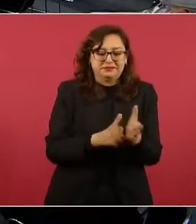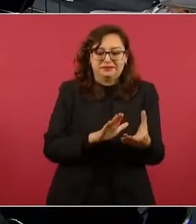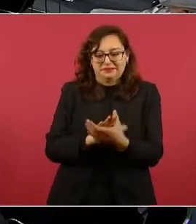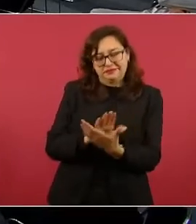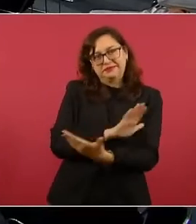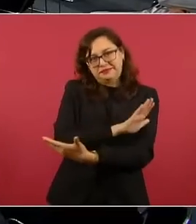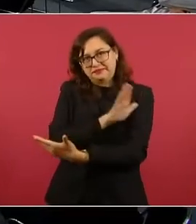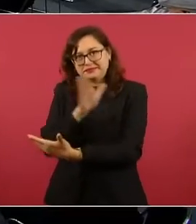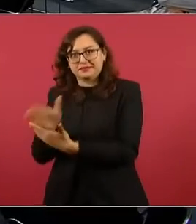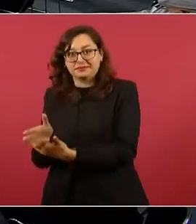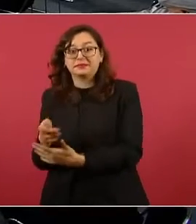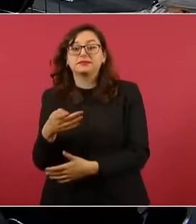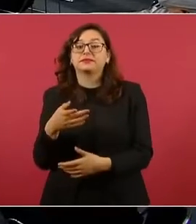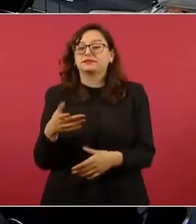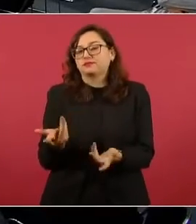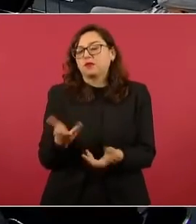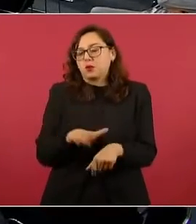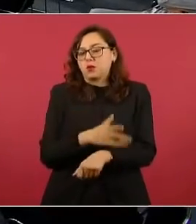en Tabasco,